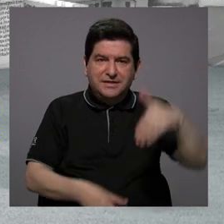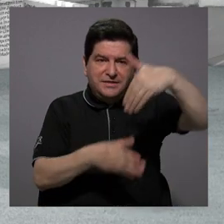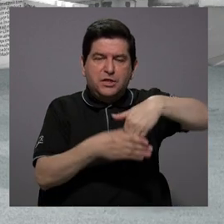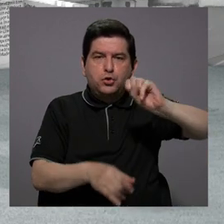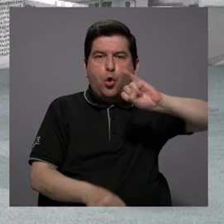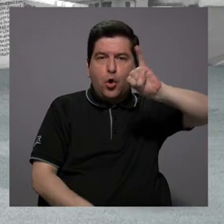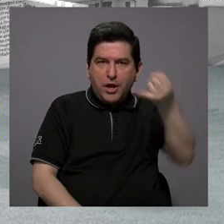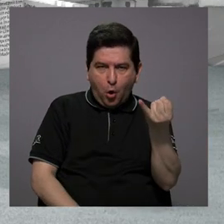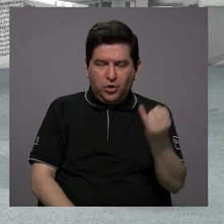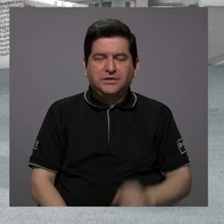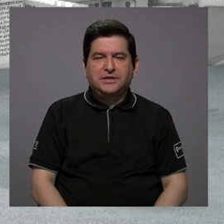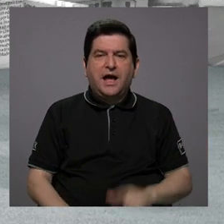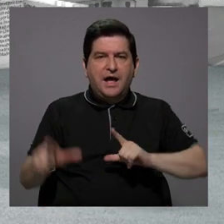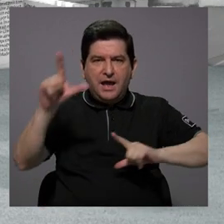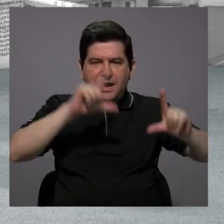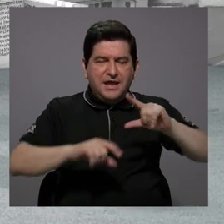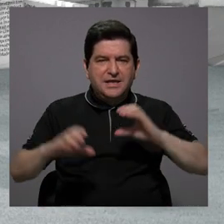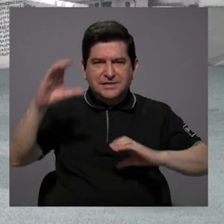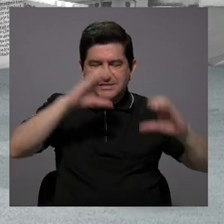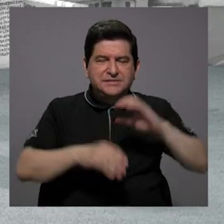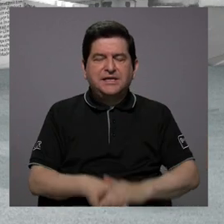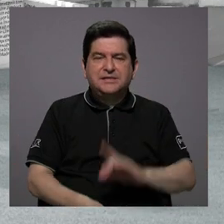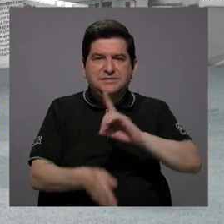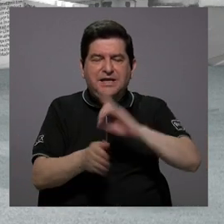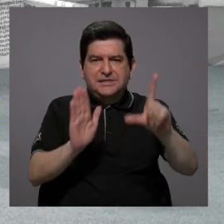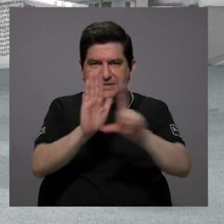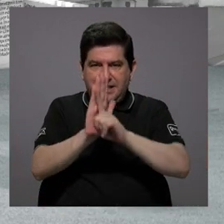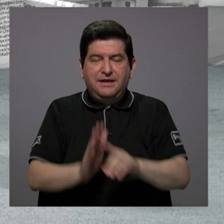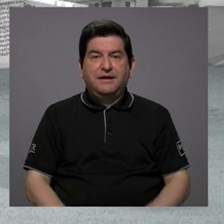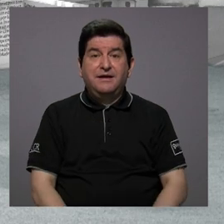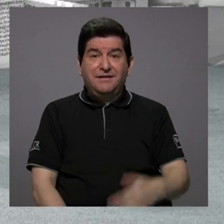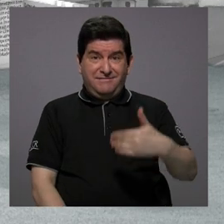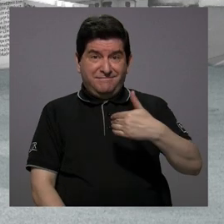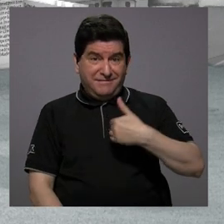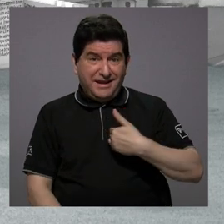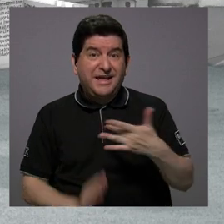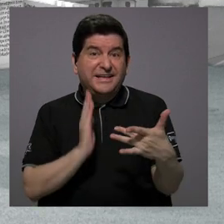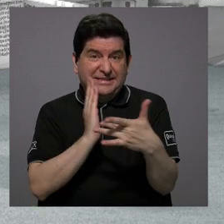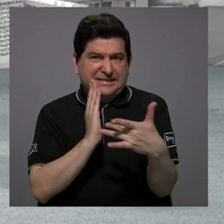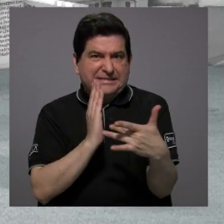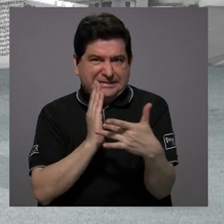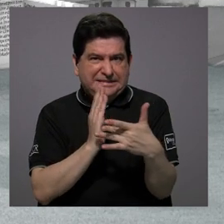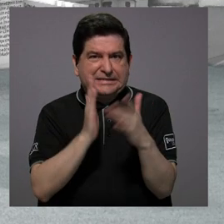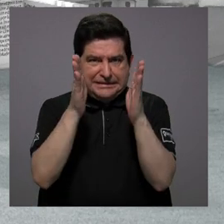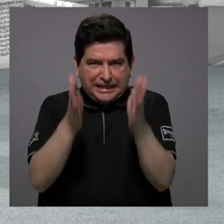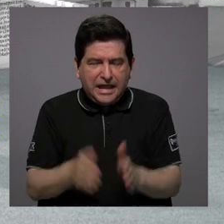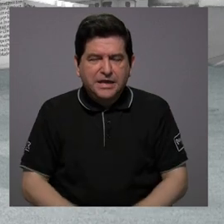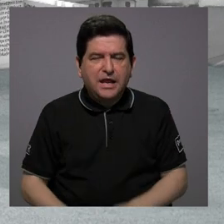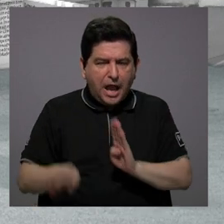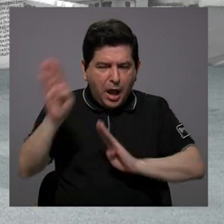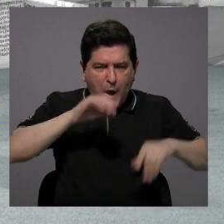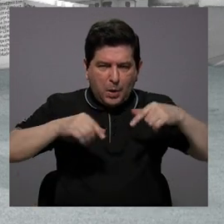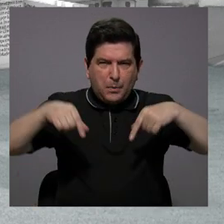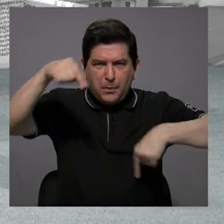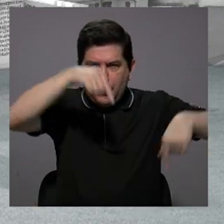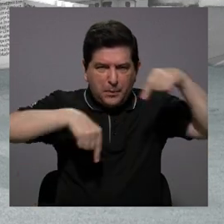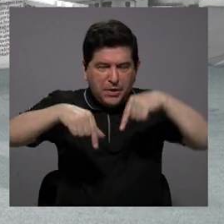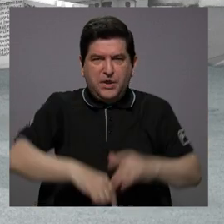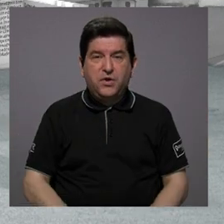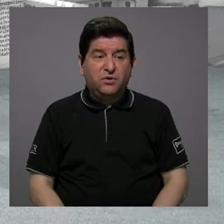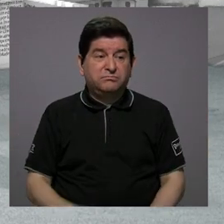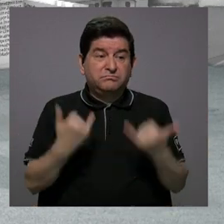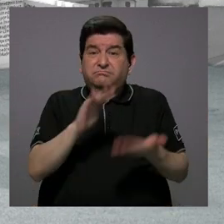investigación judicial, en los laboratorios de ciencias forenses. Cuando tenemos a un técnico en bioquímica que se nos